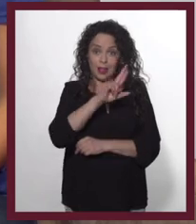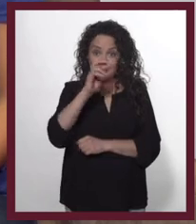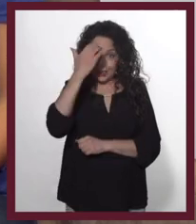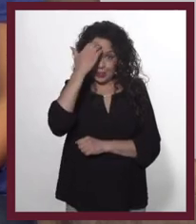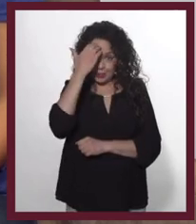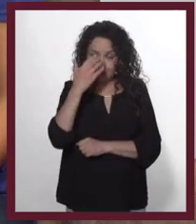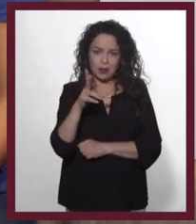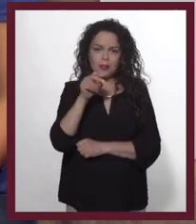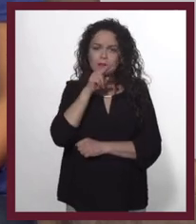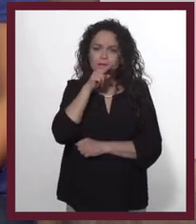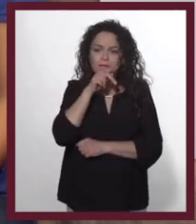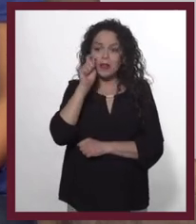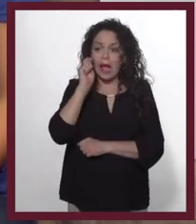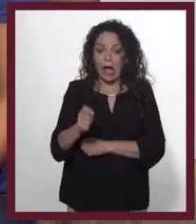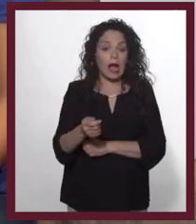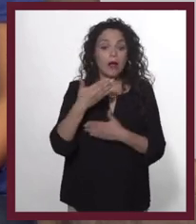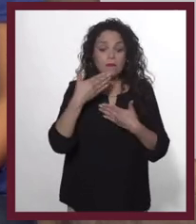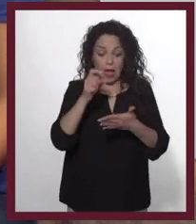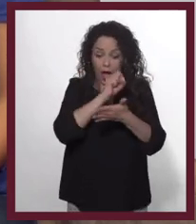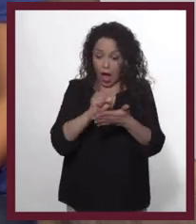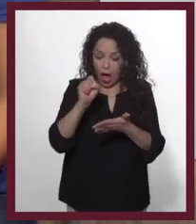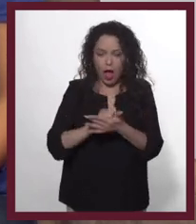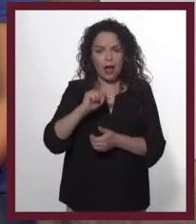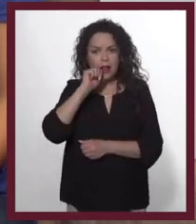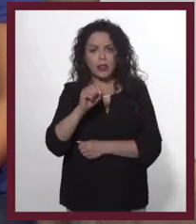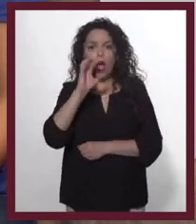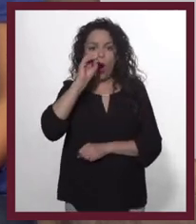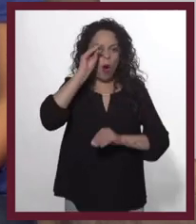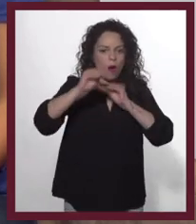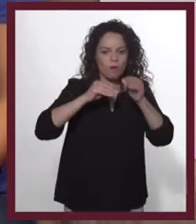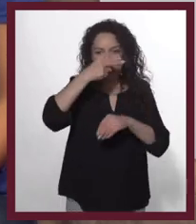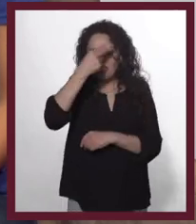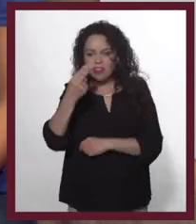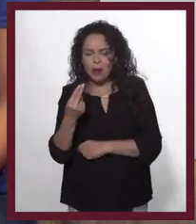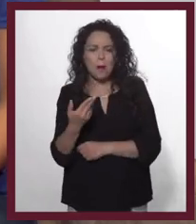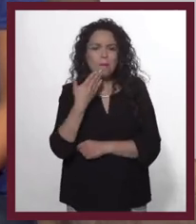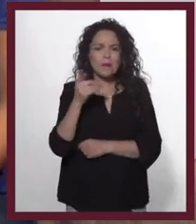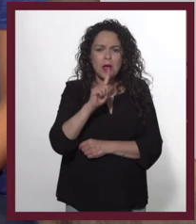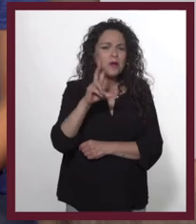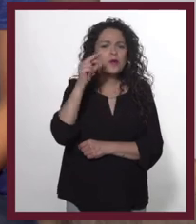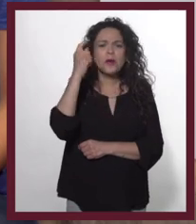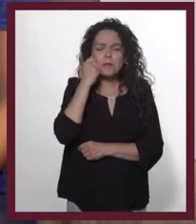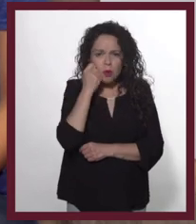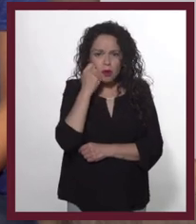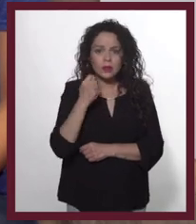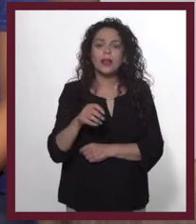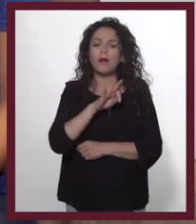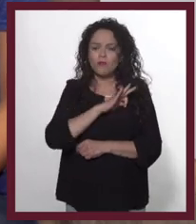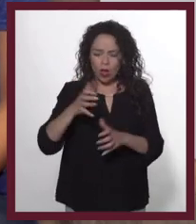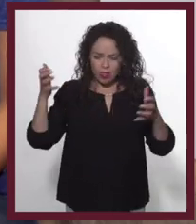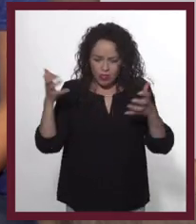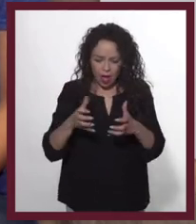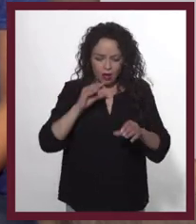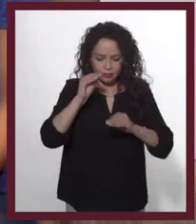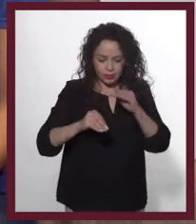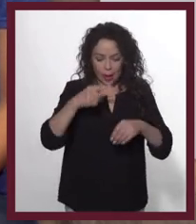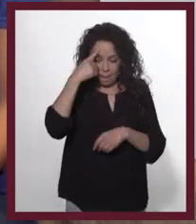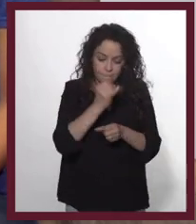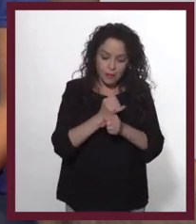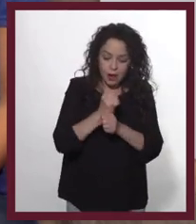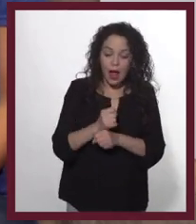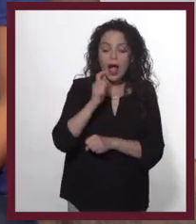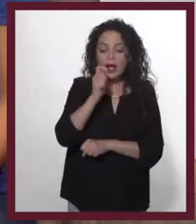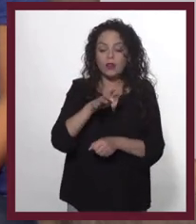Así que no nos preocupes si no somos por ahora los mejores redactores o los mejores diseñadores. Démonos el permiso de hacer cosas no tan buenas